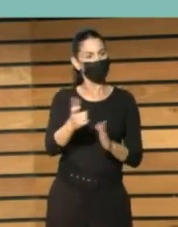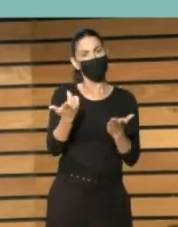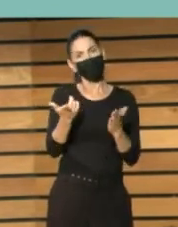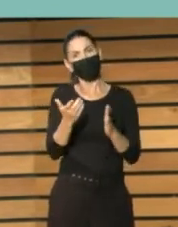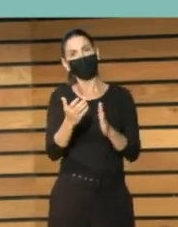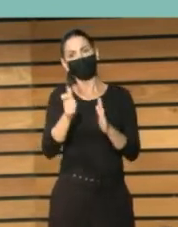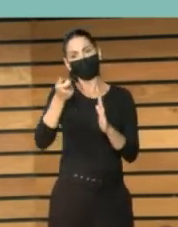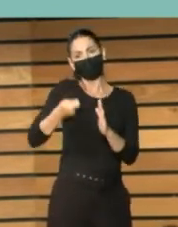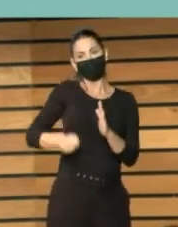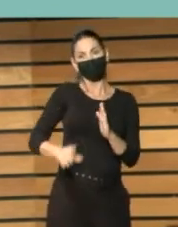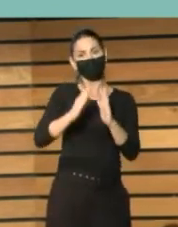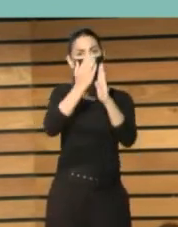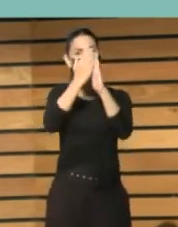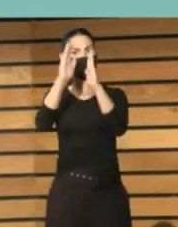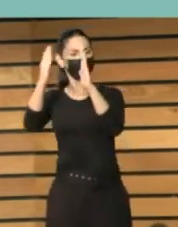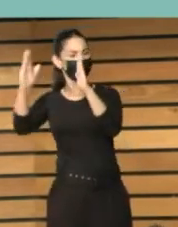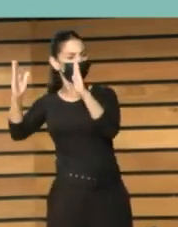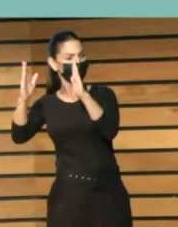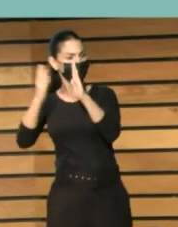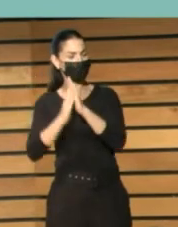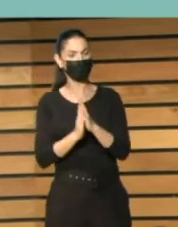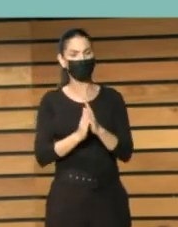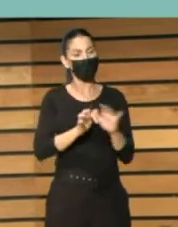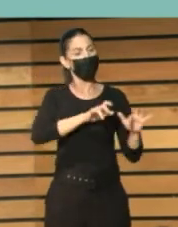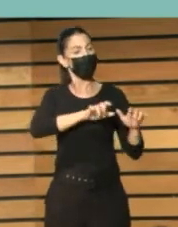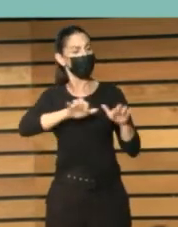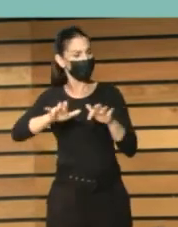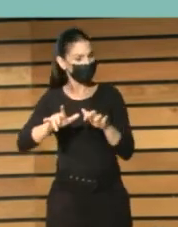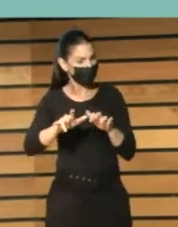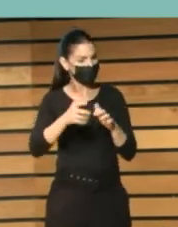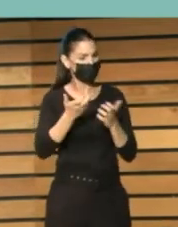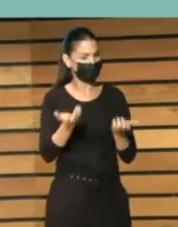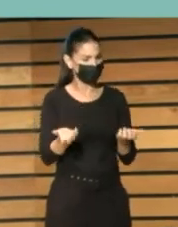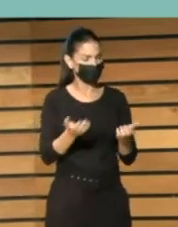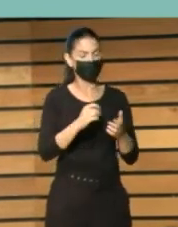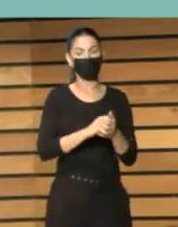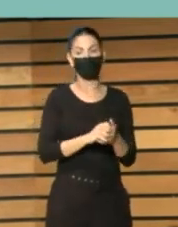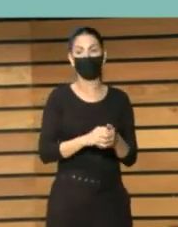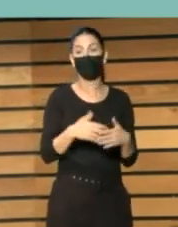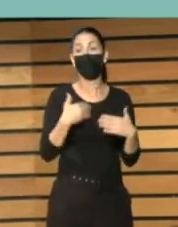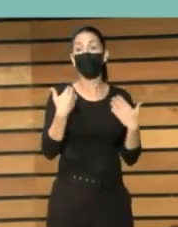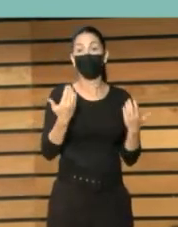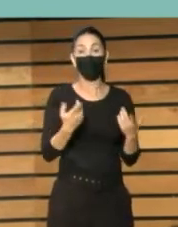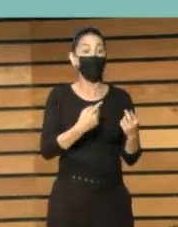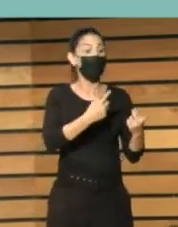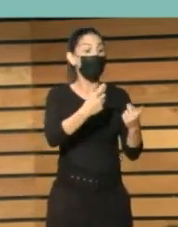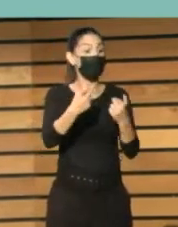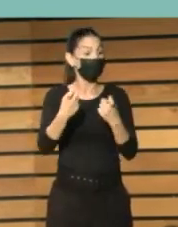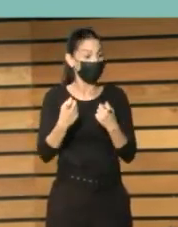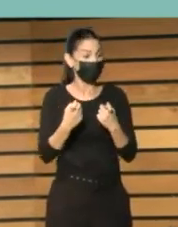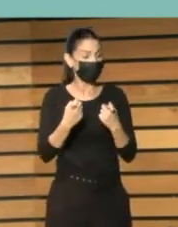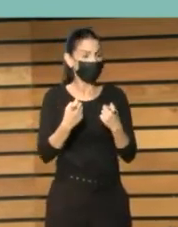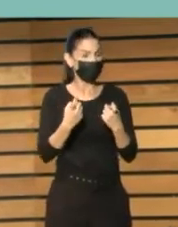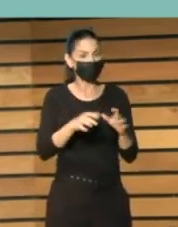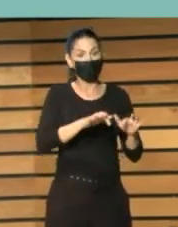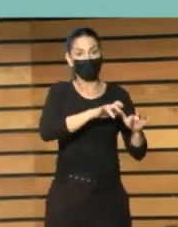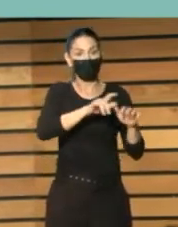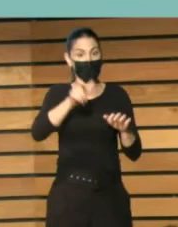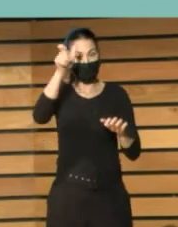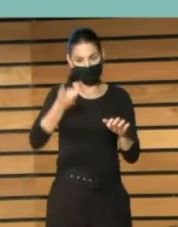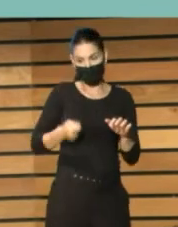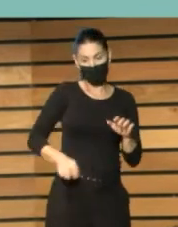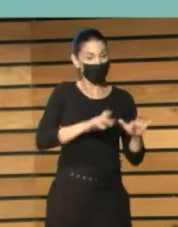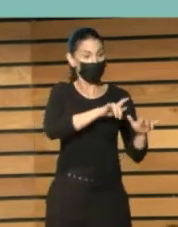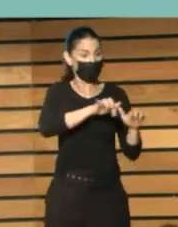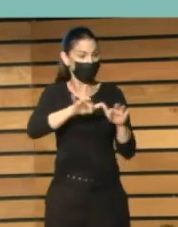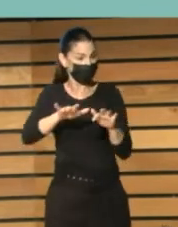informatizado, que no suple en ningún caso la necesidad de contar con informáticos que apoyen las tareas de la biblioteca